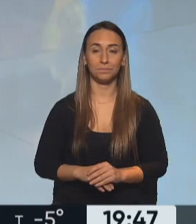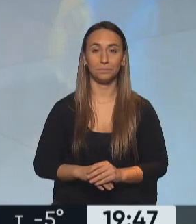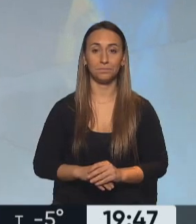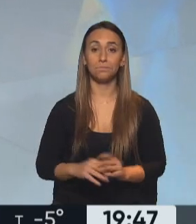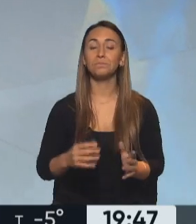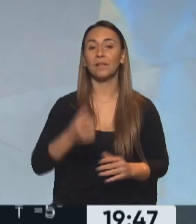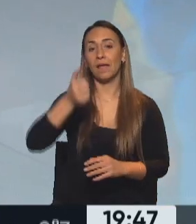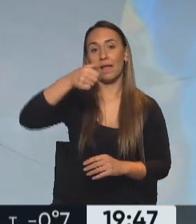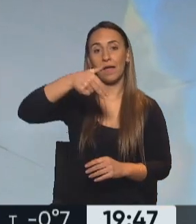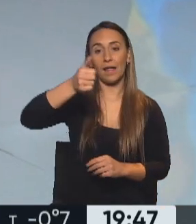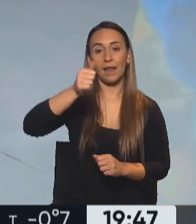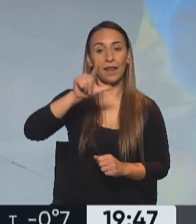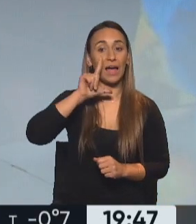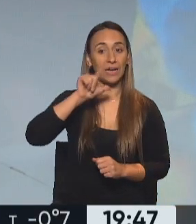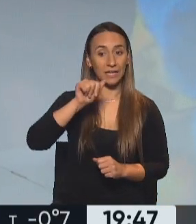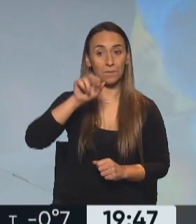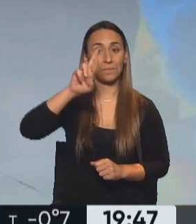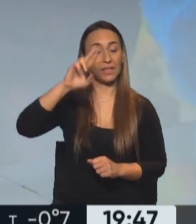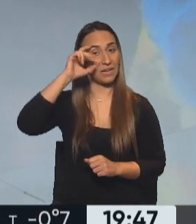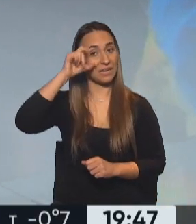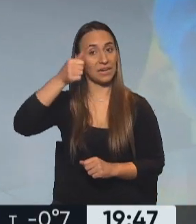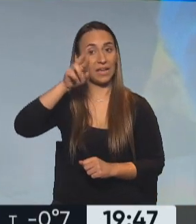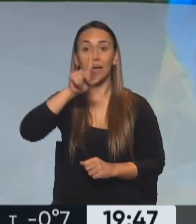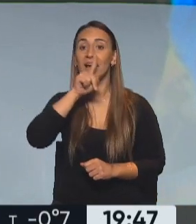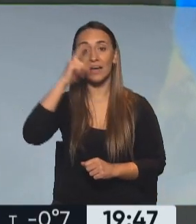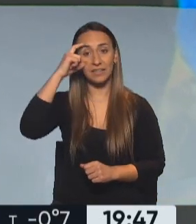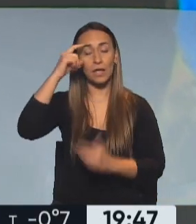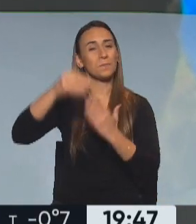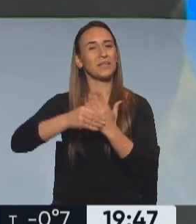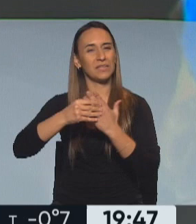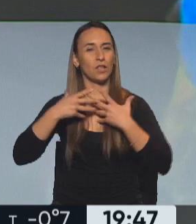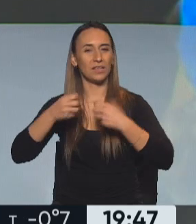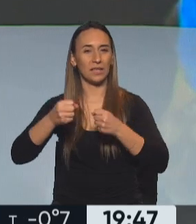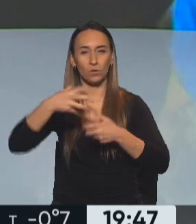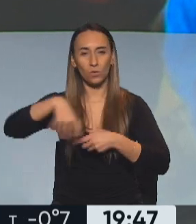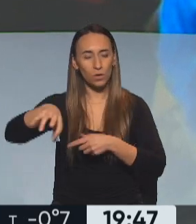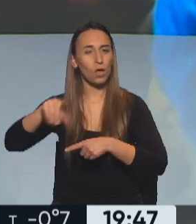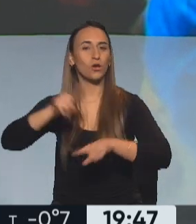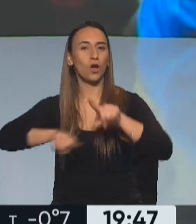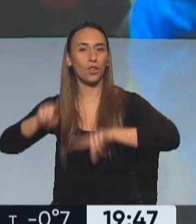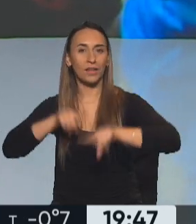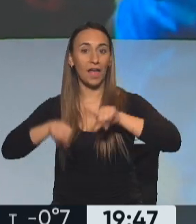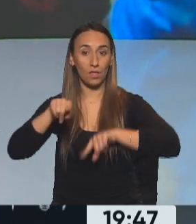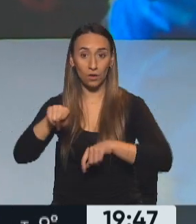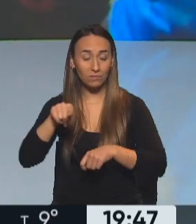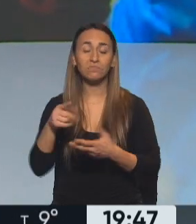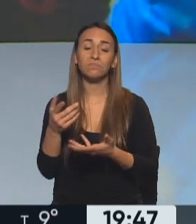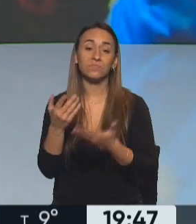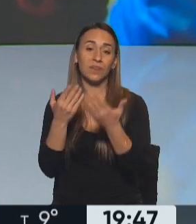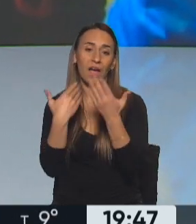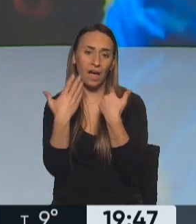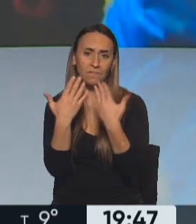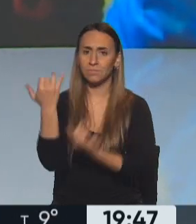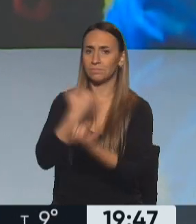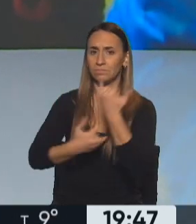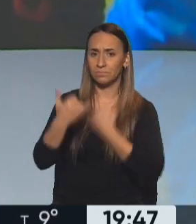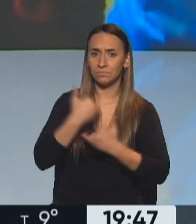Analia Rearte, coordinadora de Epidemiología del Ministerio de Salud, habló con nosotros sobre el aumento de los casos de